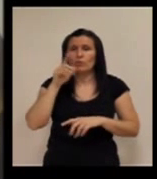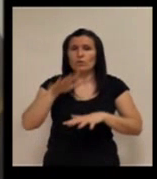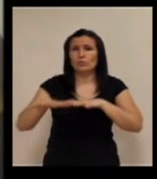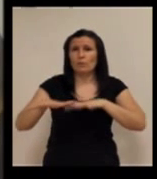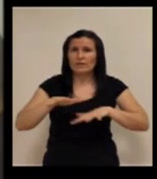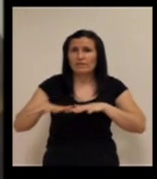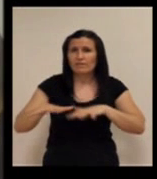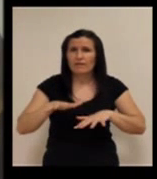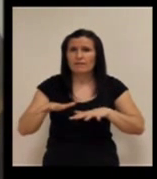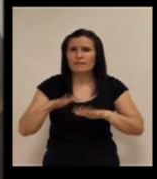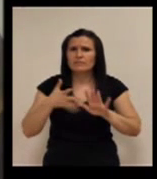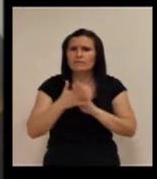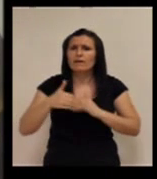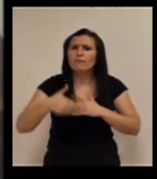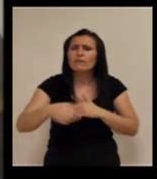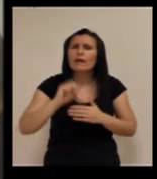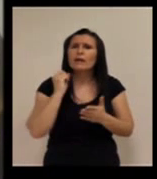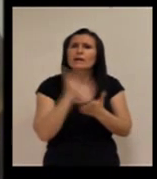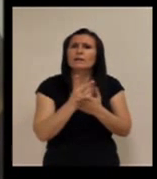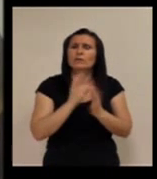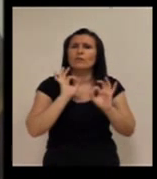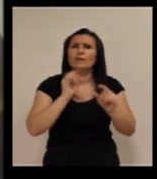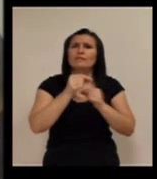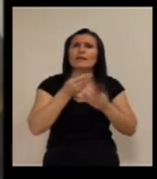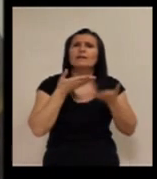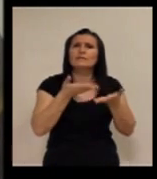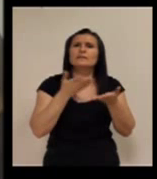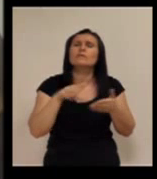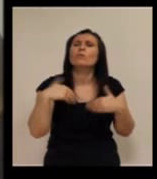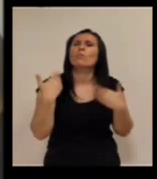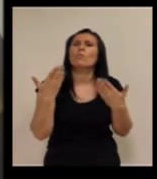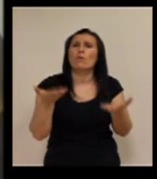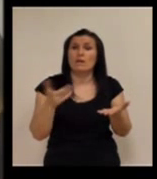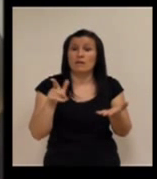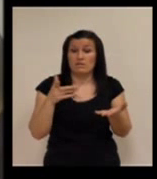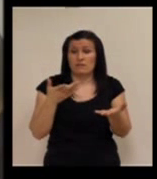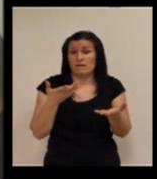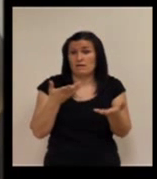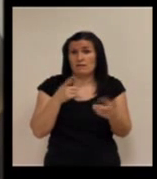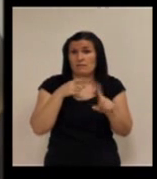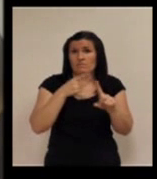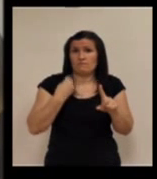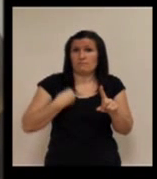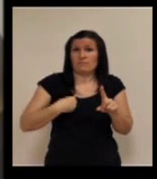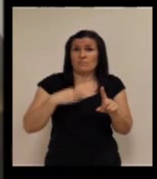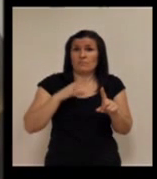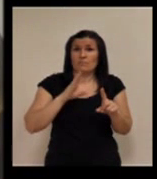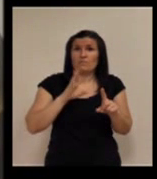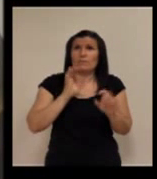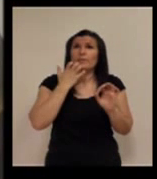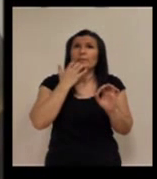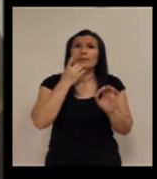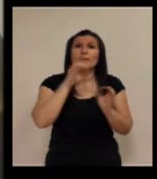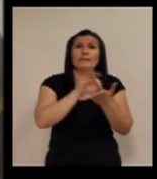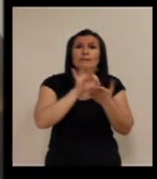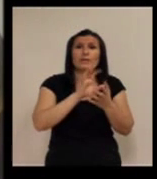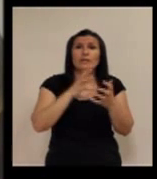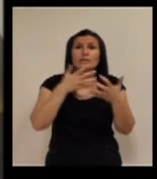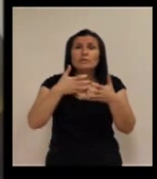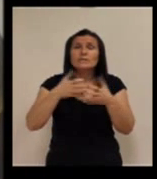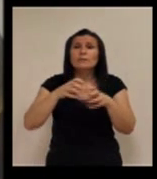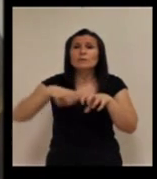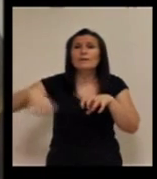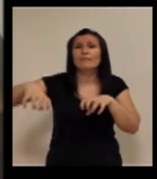motricidad. O el reto entonces para la teleasistencia sigue siendo estos que son servicios de